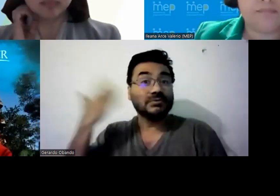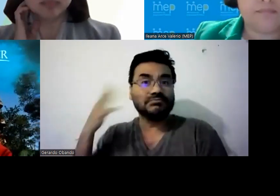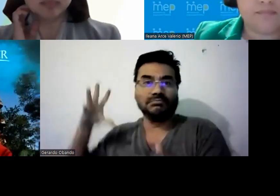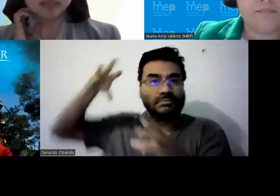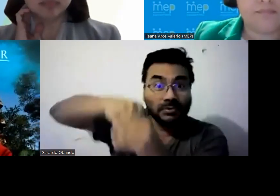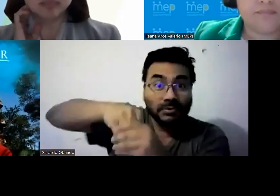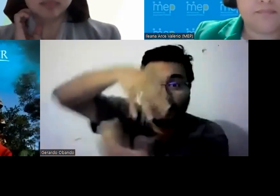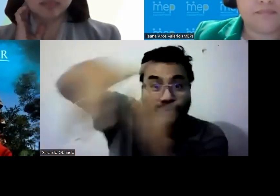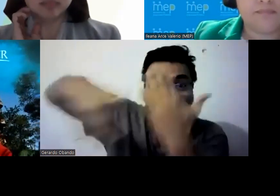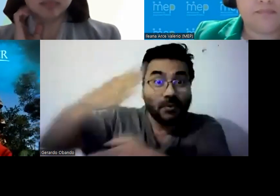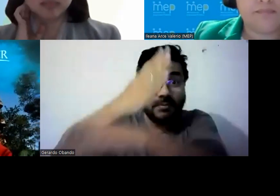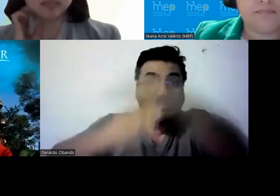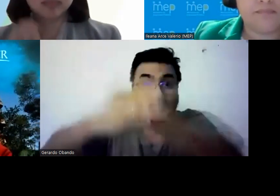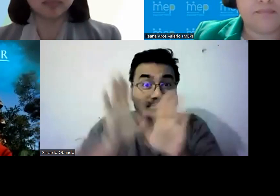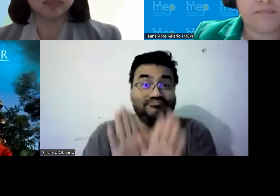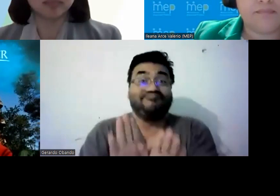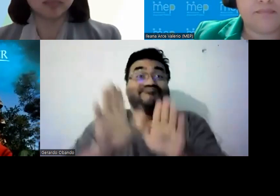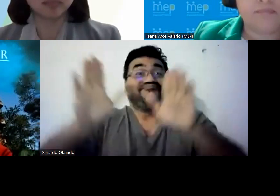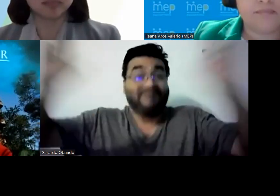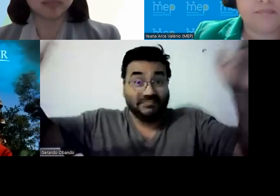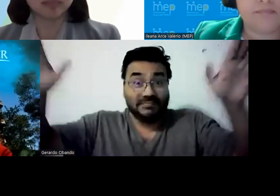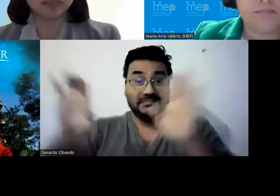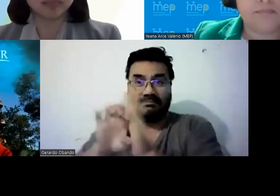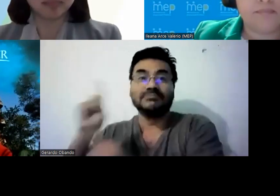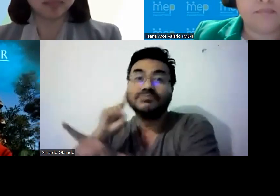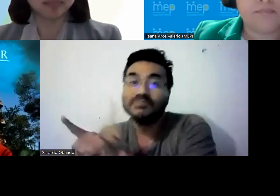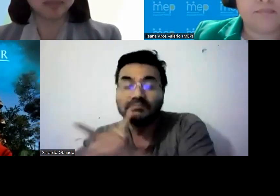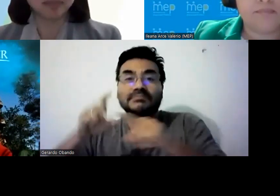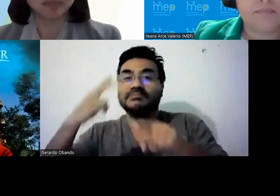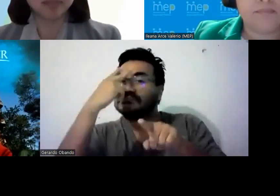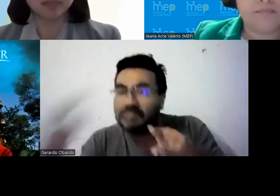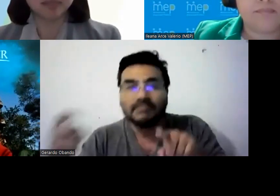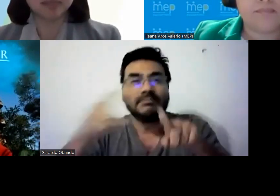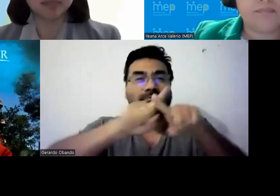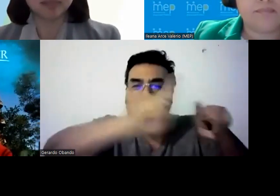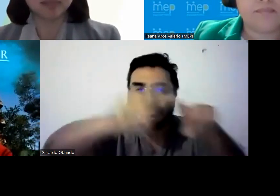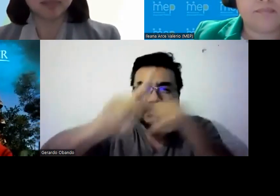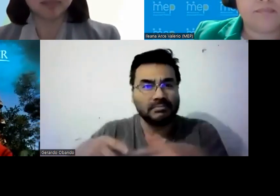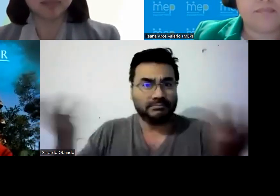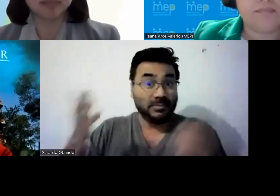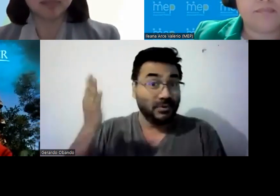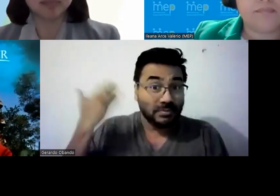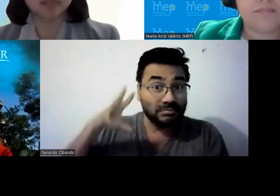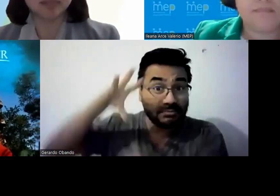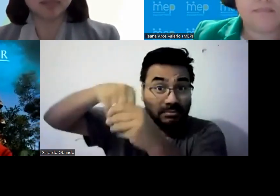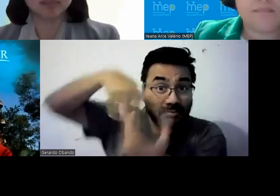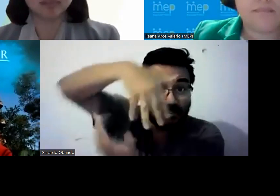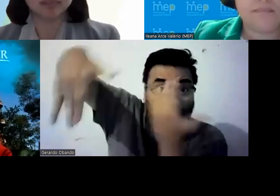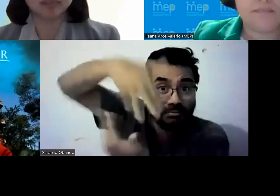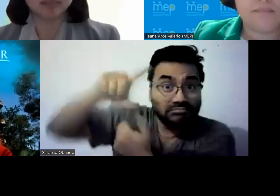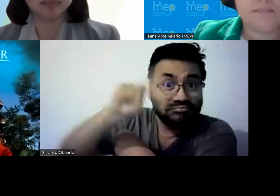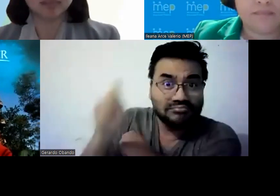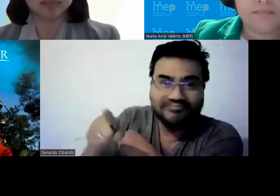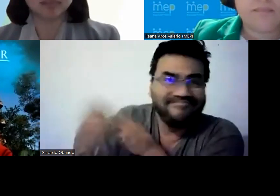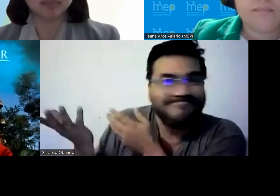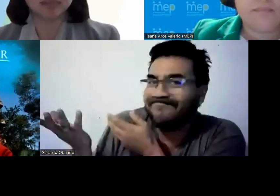tiempo justamente los oyentes por ejemplo interactúan con las personas con discapacidad y se ha vuelto muy popular ay sí la inclusión a personas